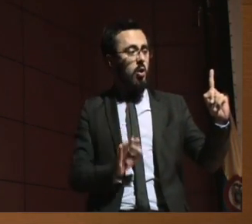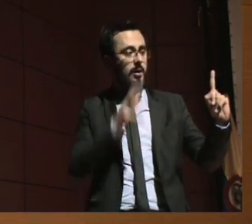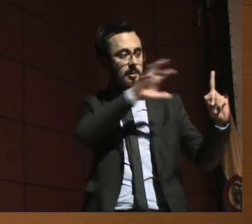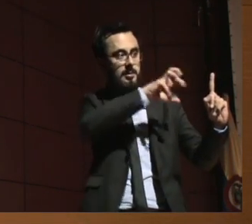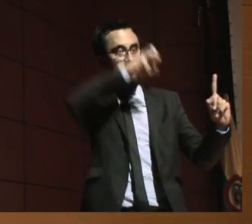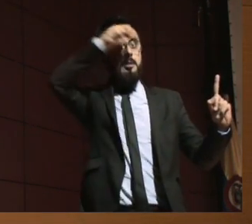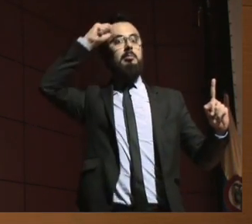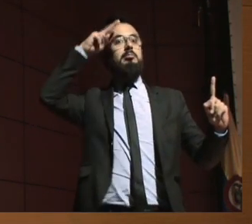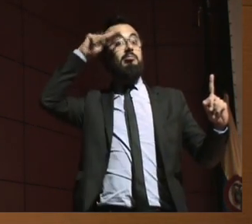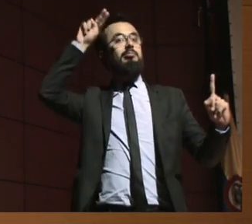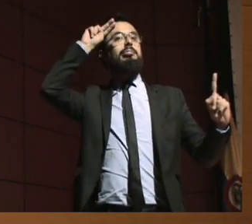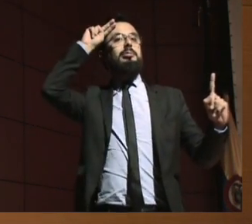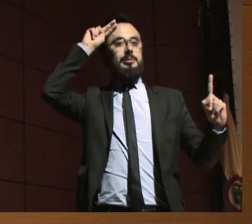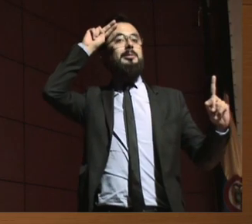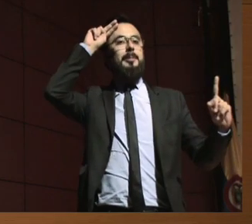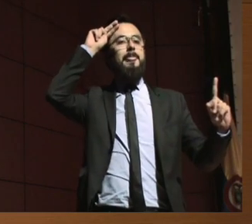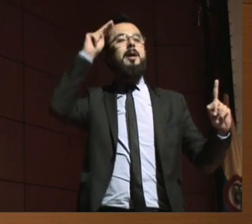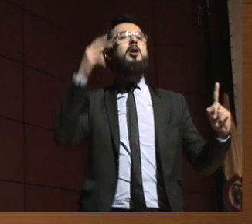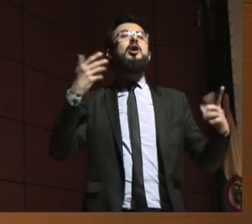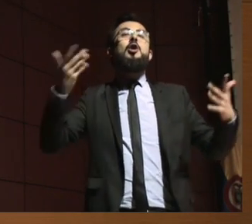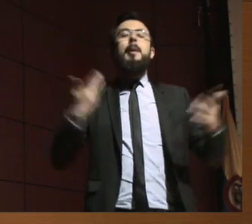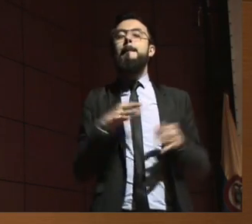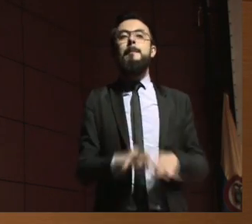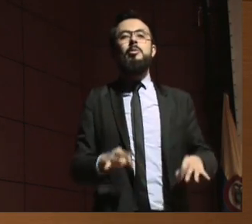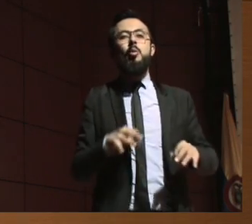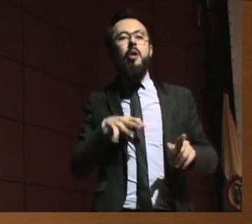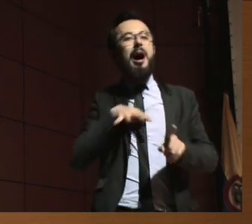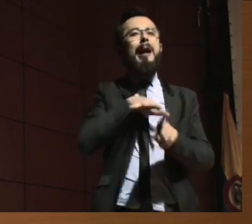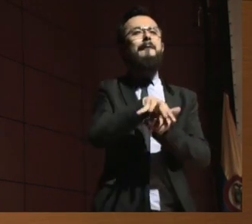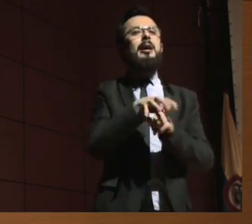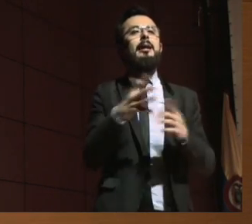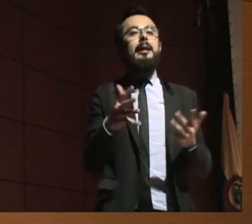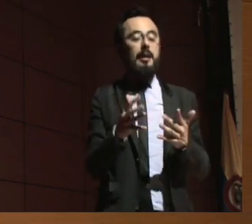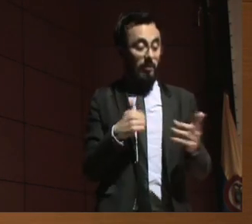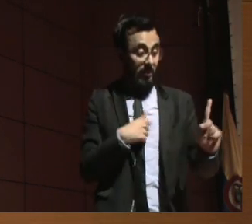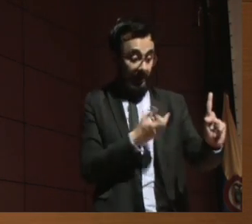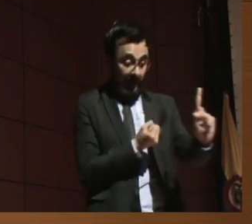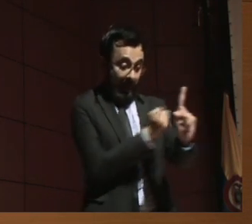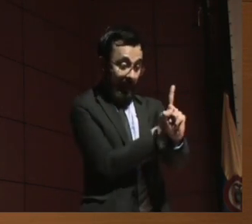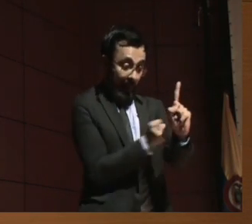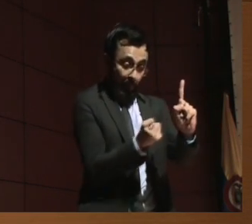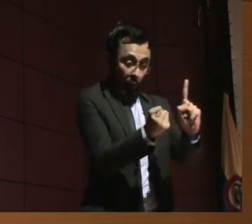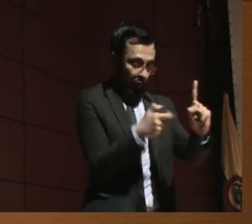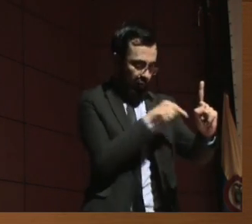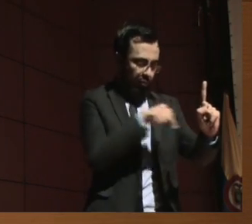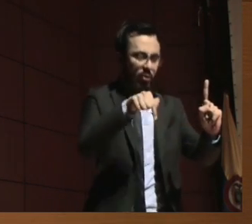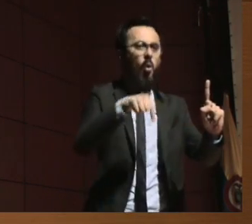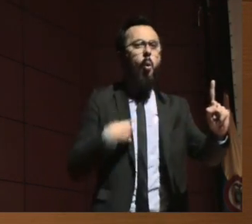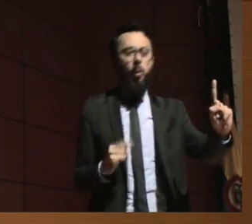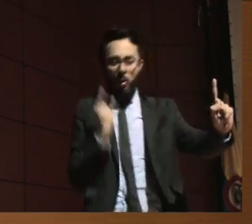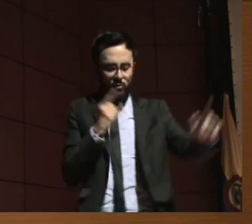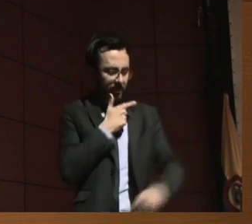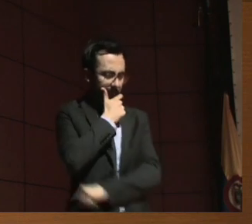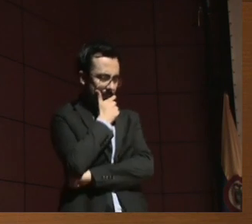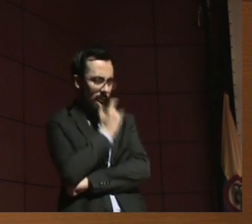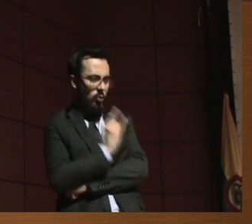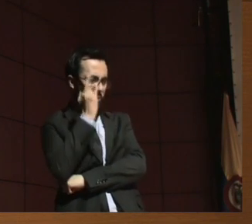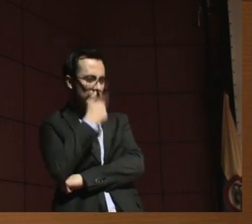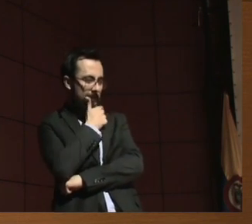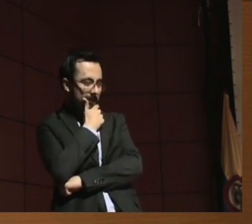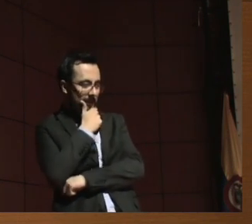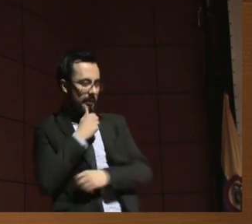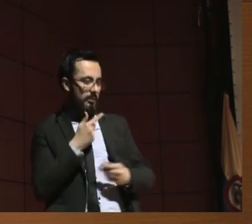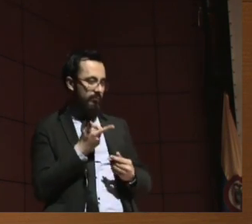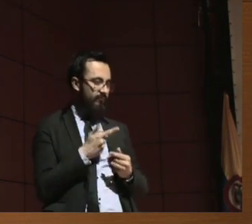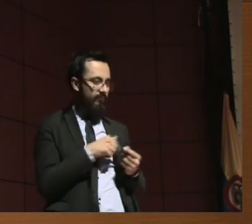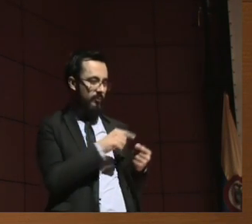estructurando la valoración de esos apoyos, que eso es vital. La valoración de los apoyos, además, no es igual en